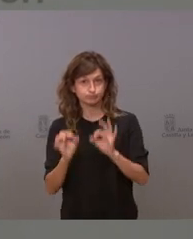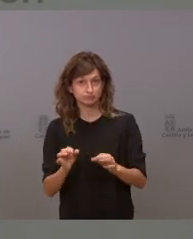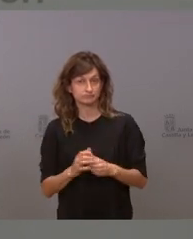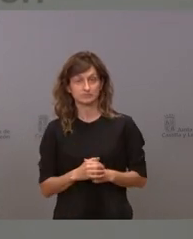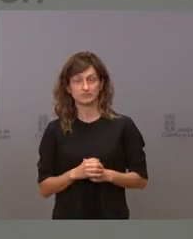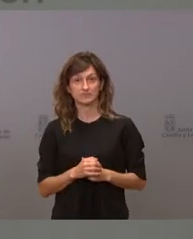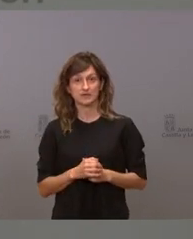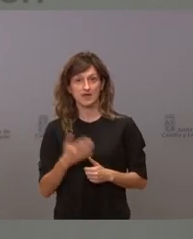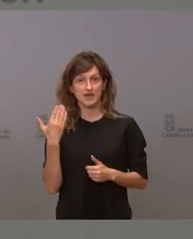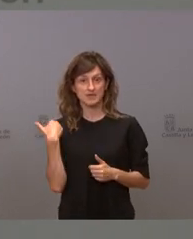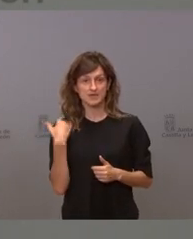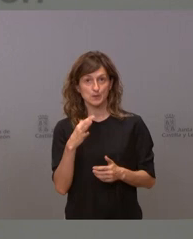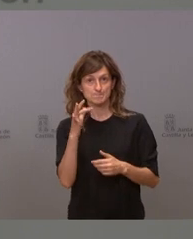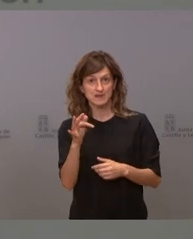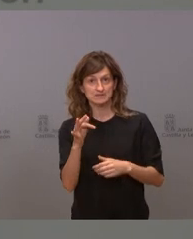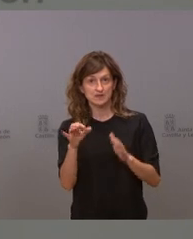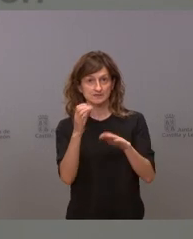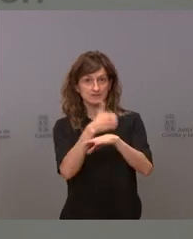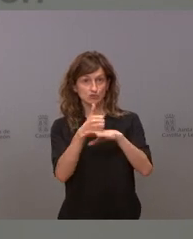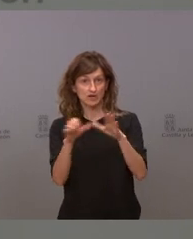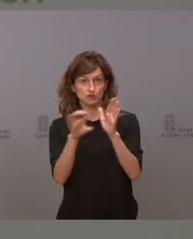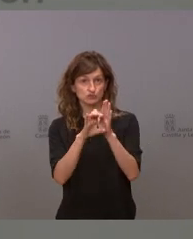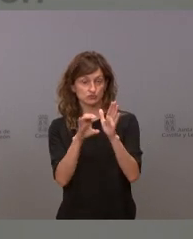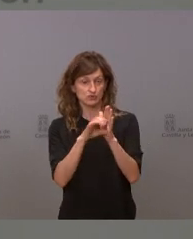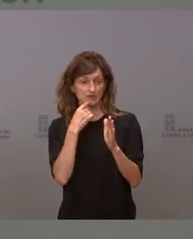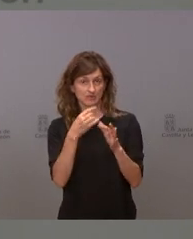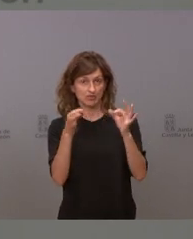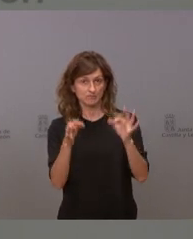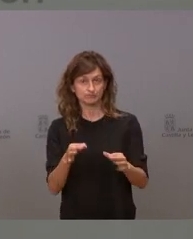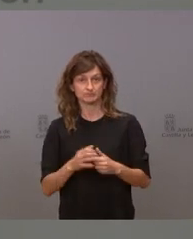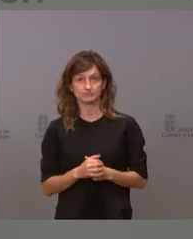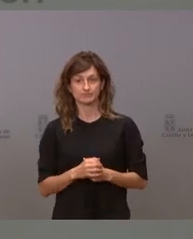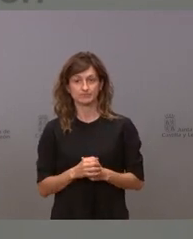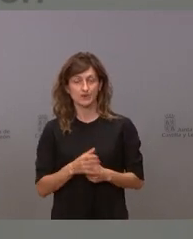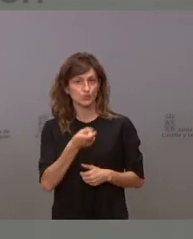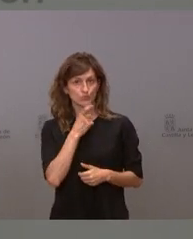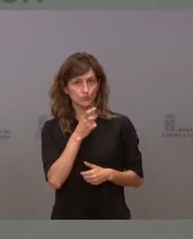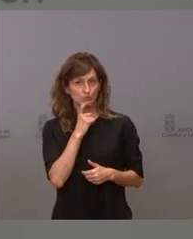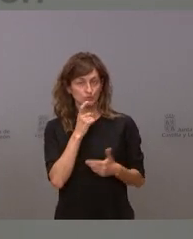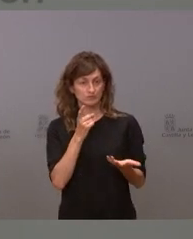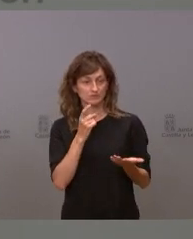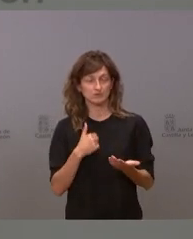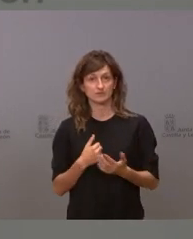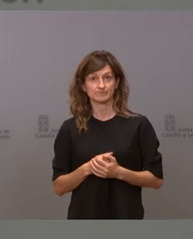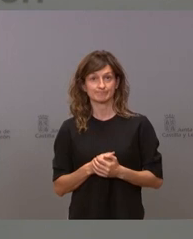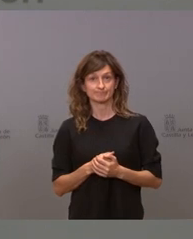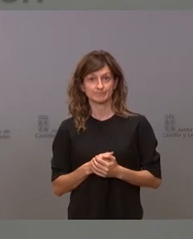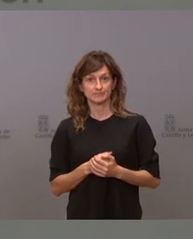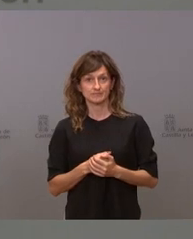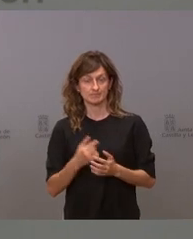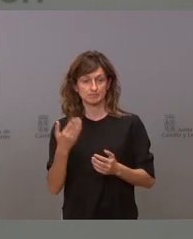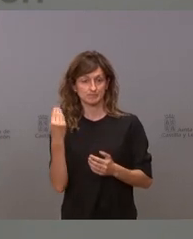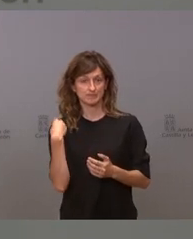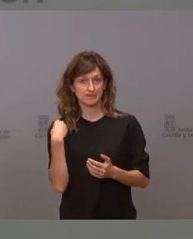mayores de ayer un tribunal constitucional que ya ha dicho lo que hay es muy difícil pedirnos que tomemos medidas